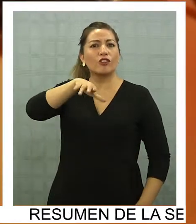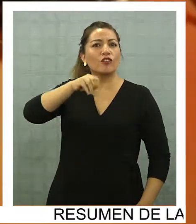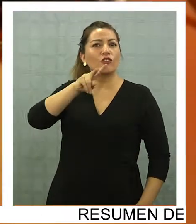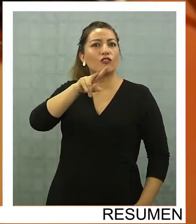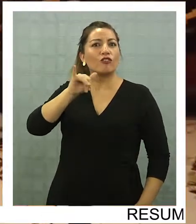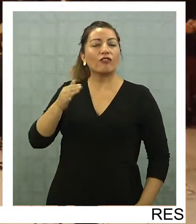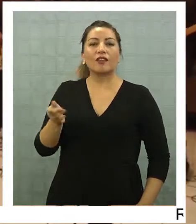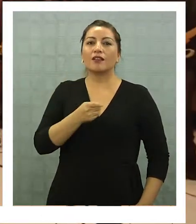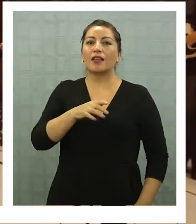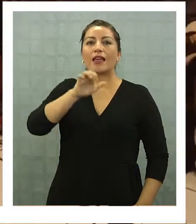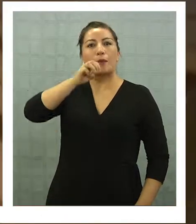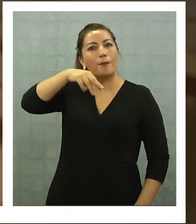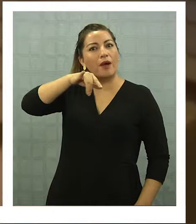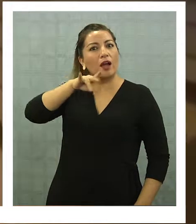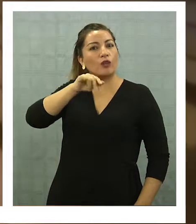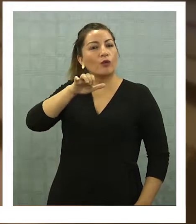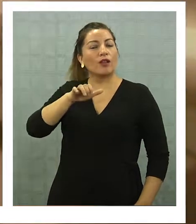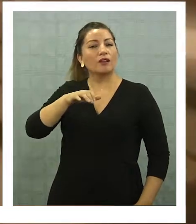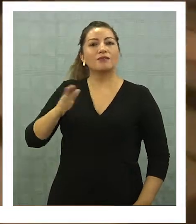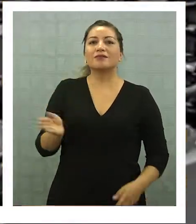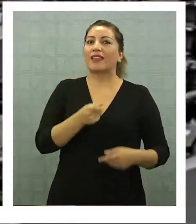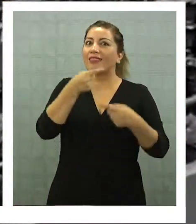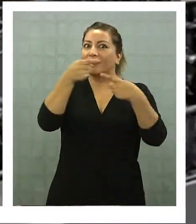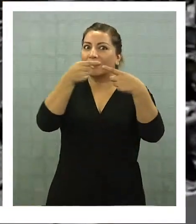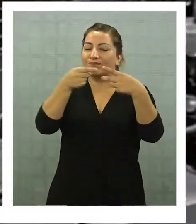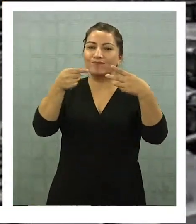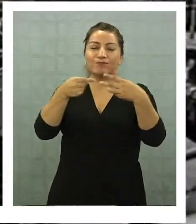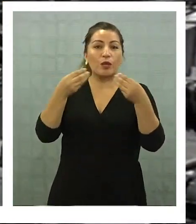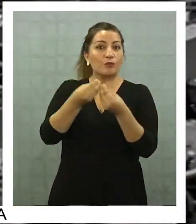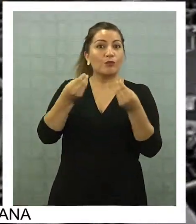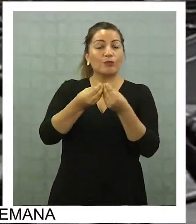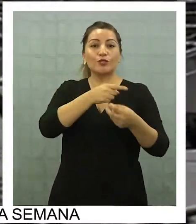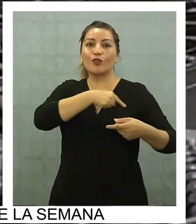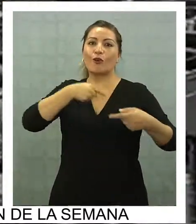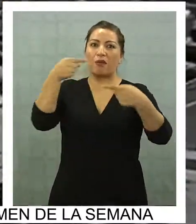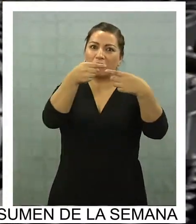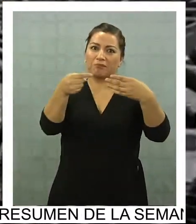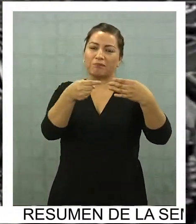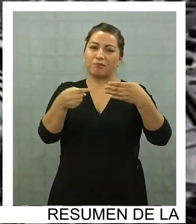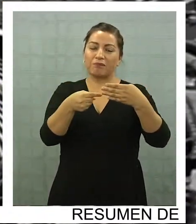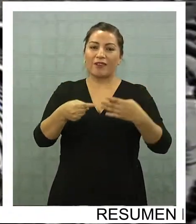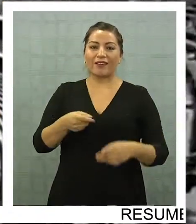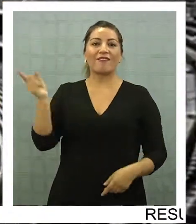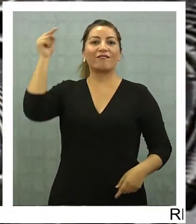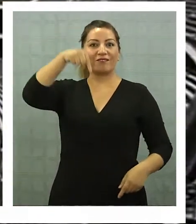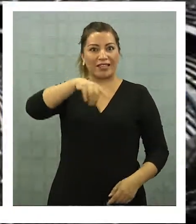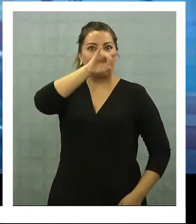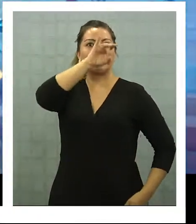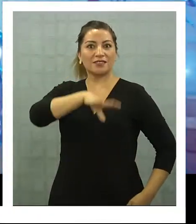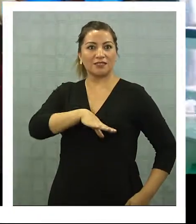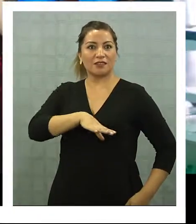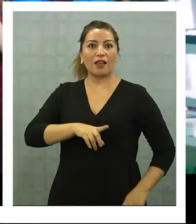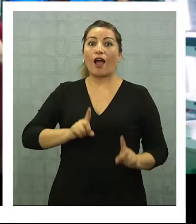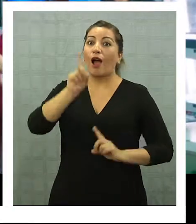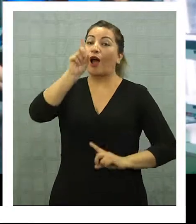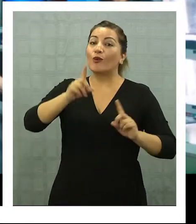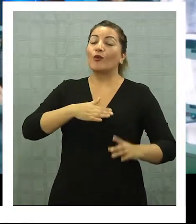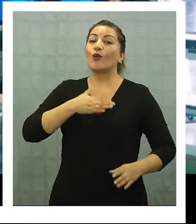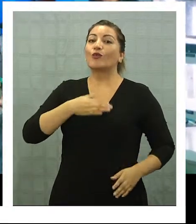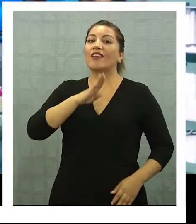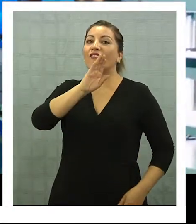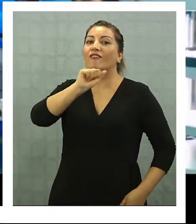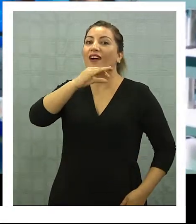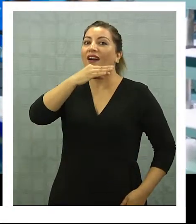Culture Club, Emmanuel, Jean-Michel Garré son solo parte de los artistas que tocarán en Chile. Para los amantes de la